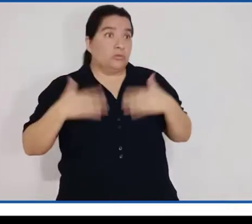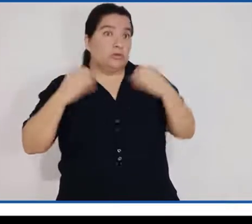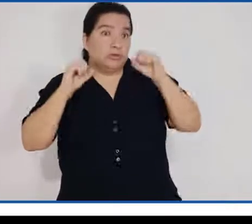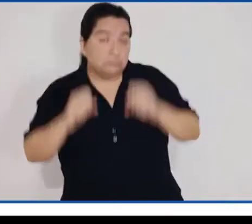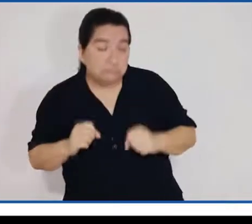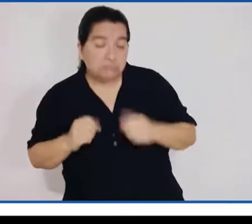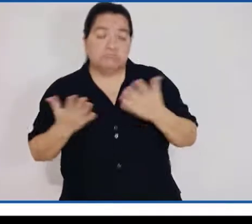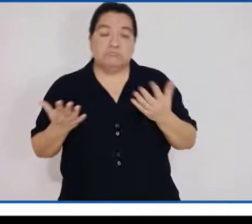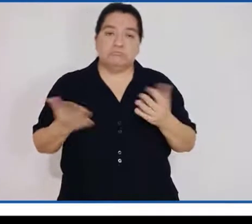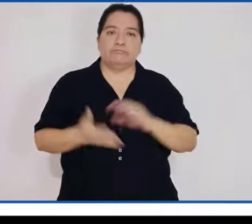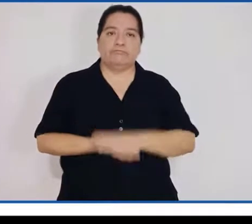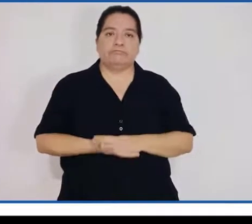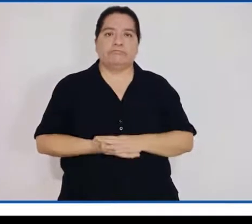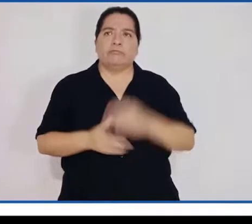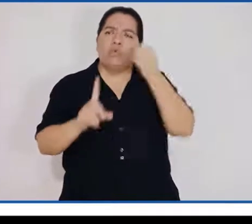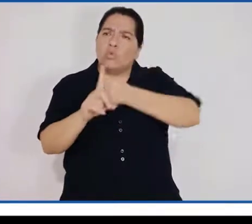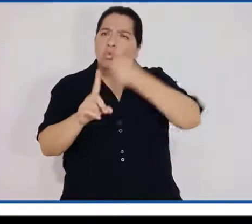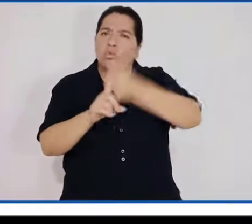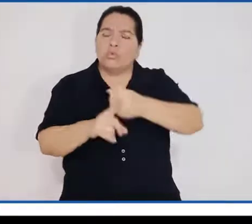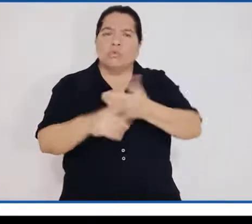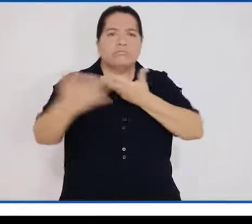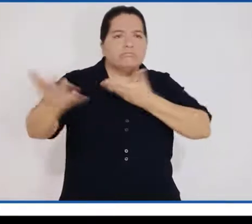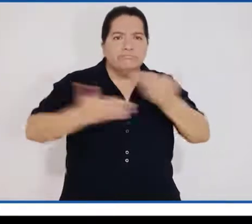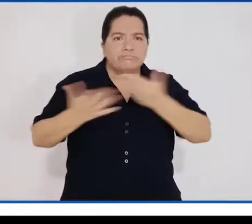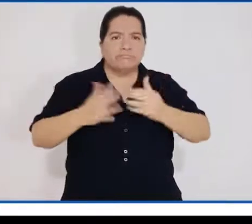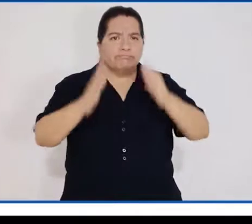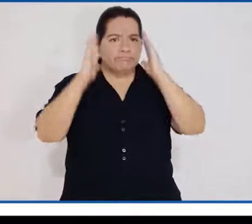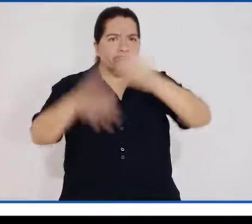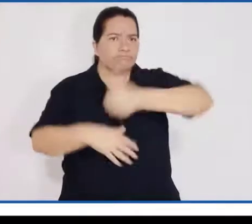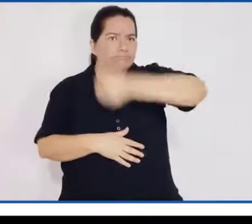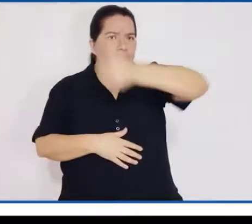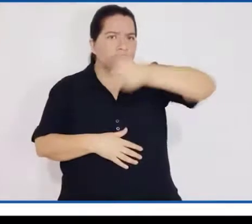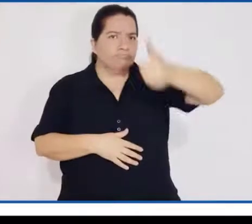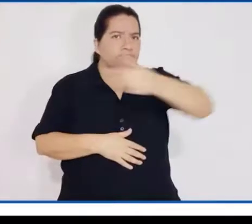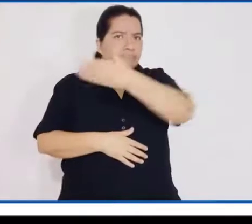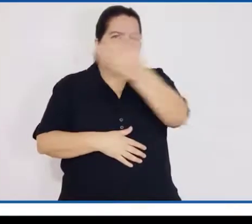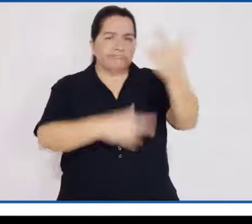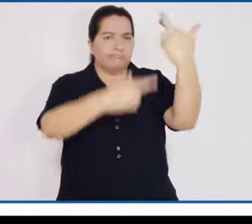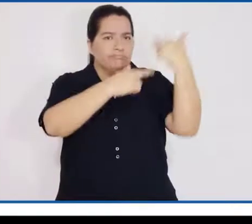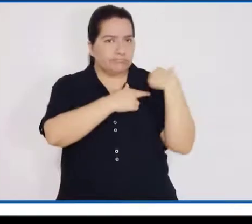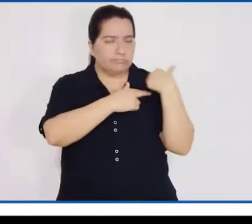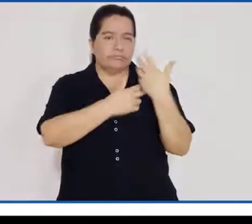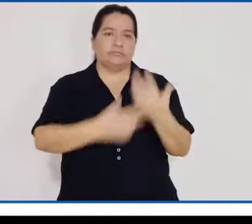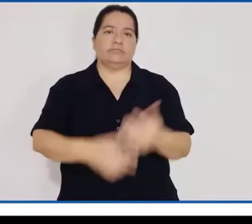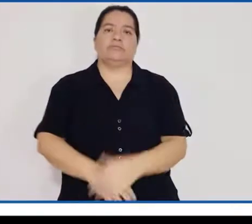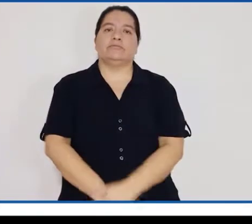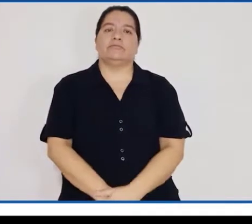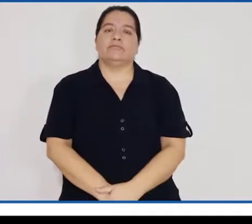y exigiendo la atención de las autoridades correspondientes.